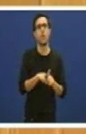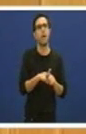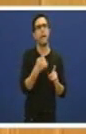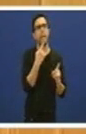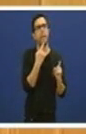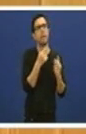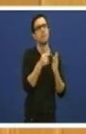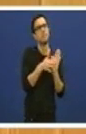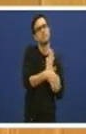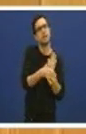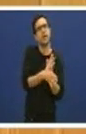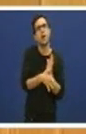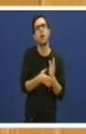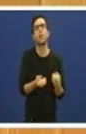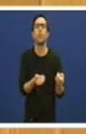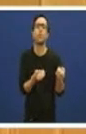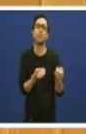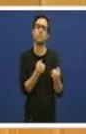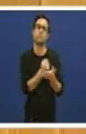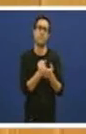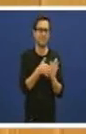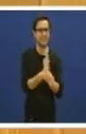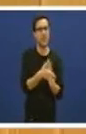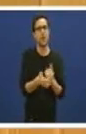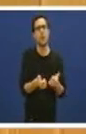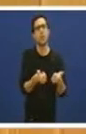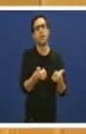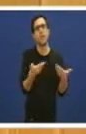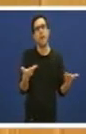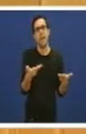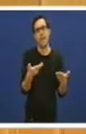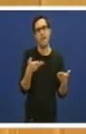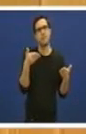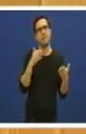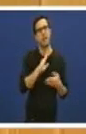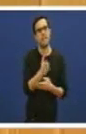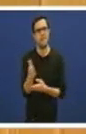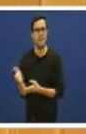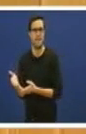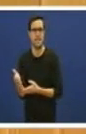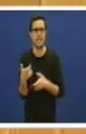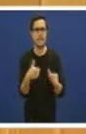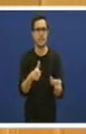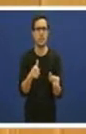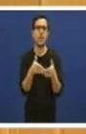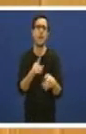que ten o setor naval, a súa crise e que medidas se deben de poñer en marcha para